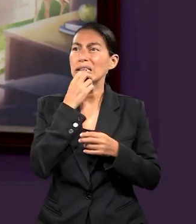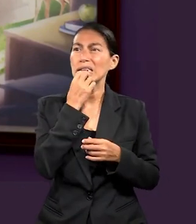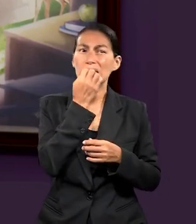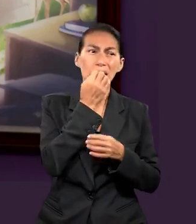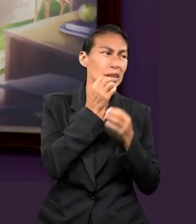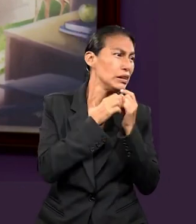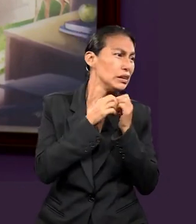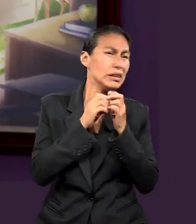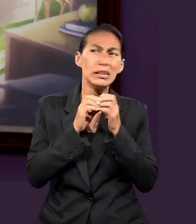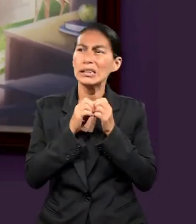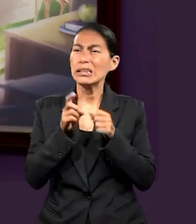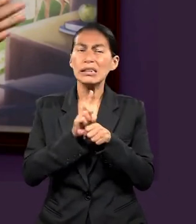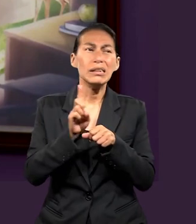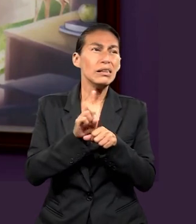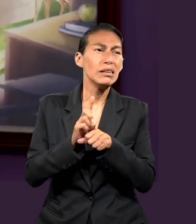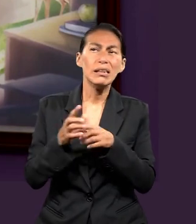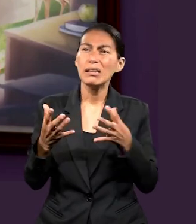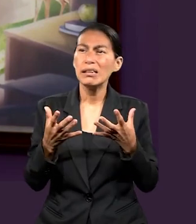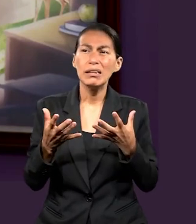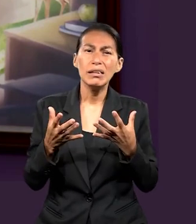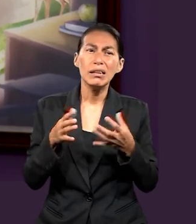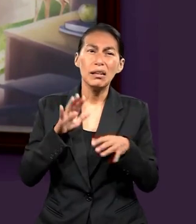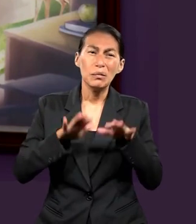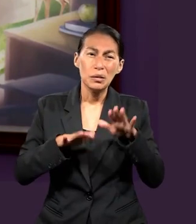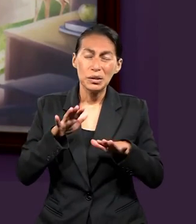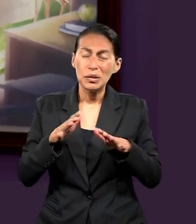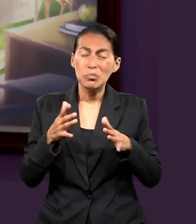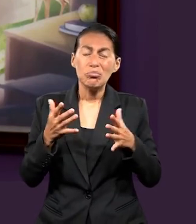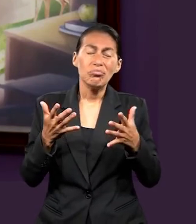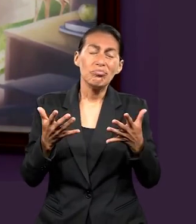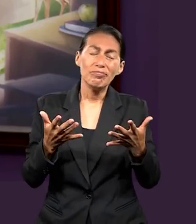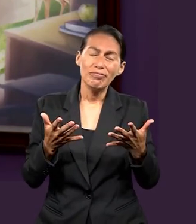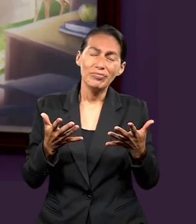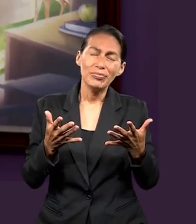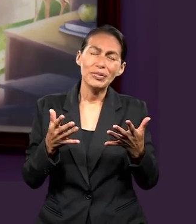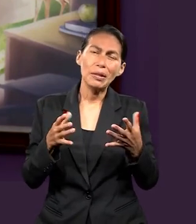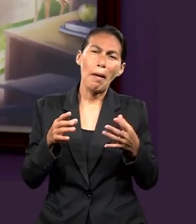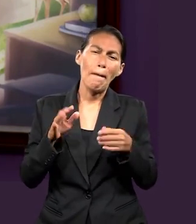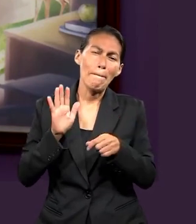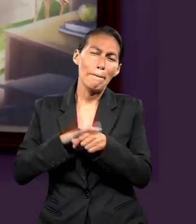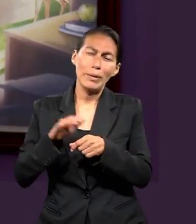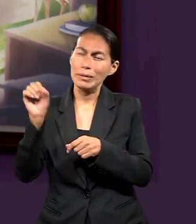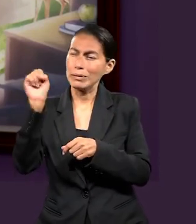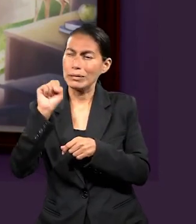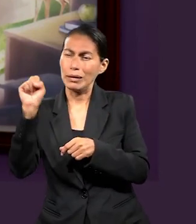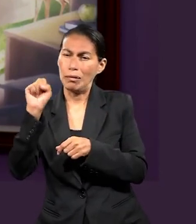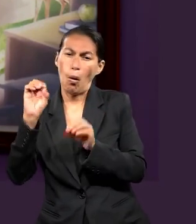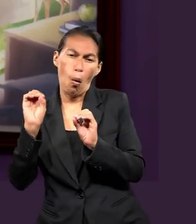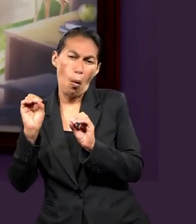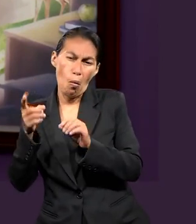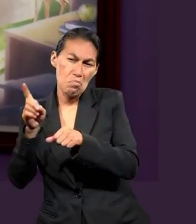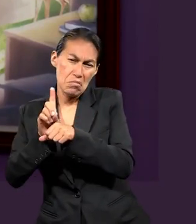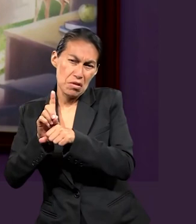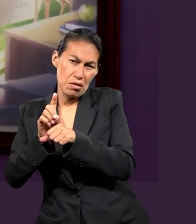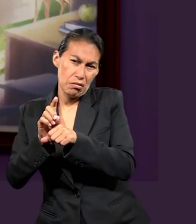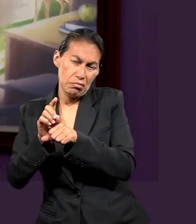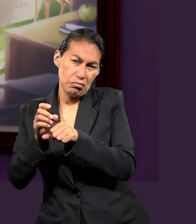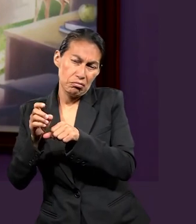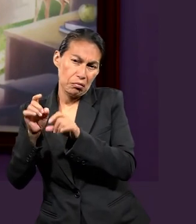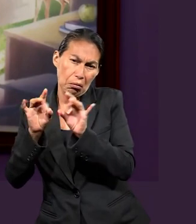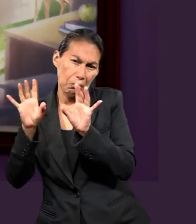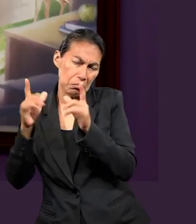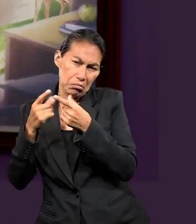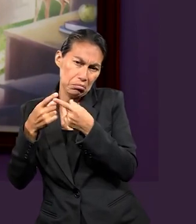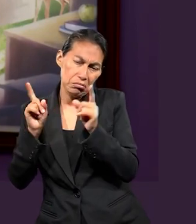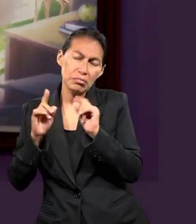todo te sofoca, el estrés del día a día, a veces, principalmente los sábados, o incluso entre semana,